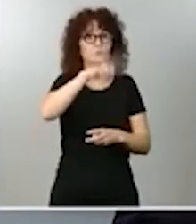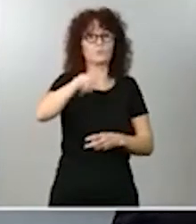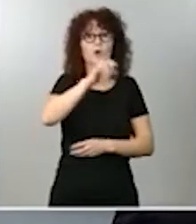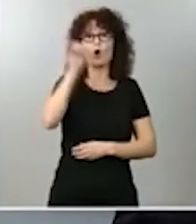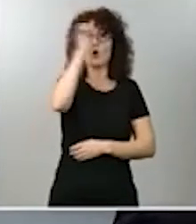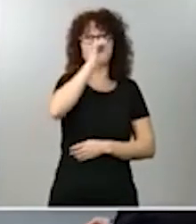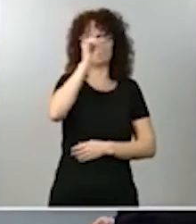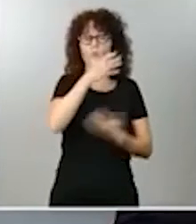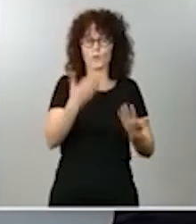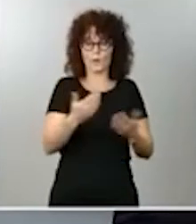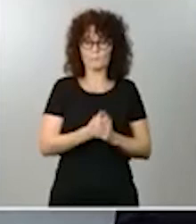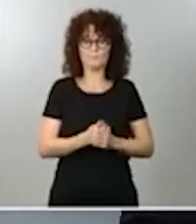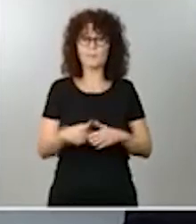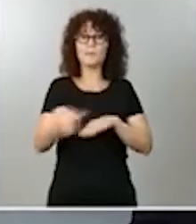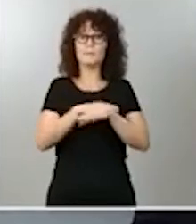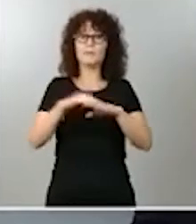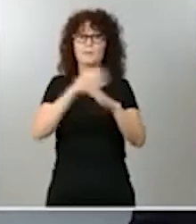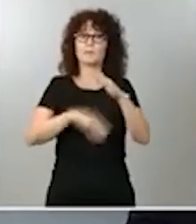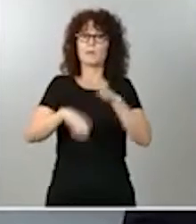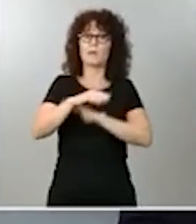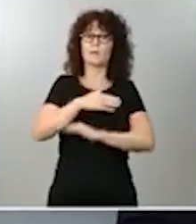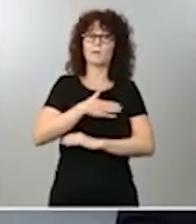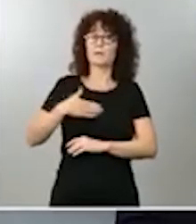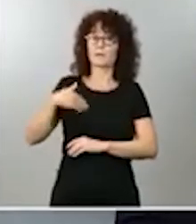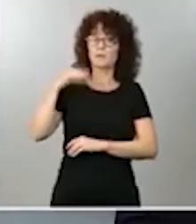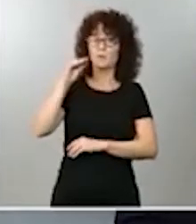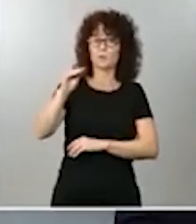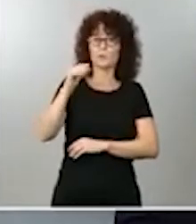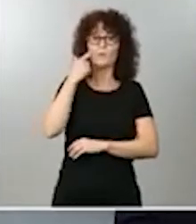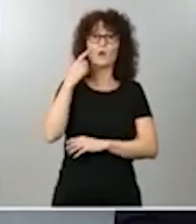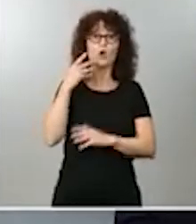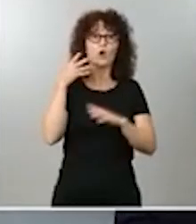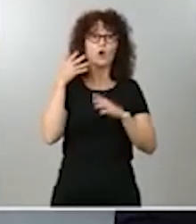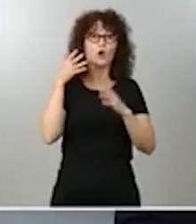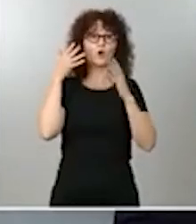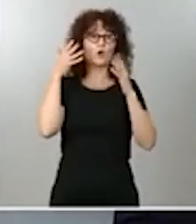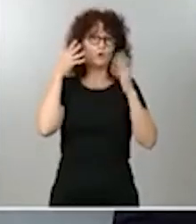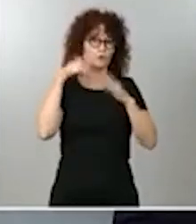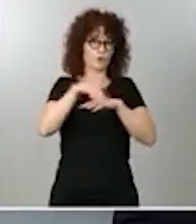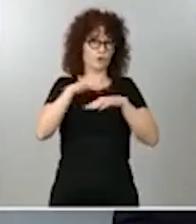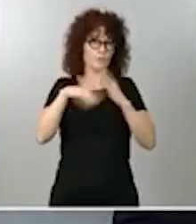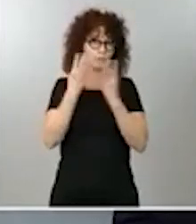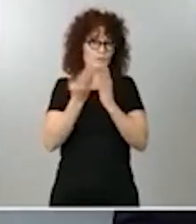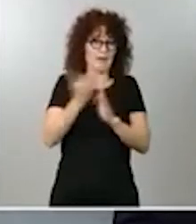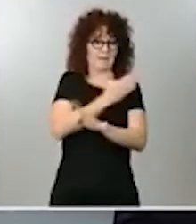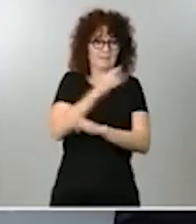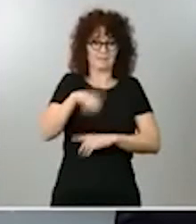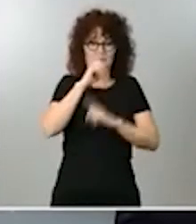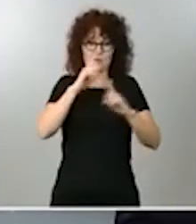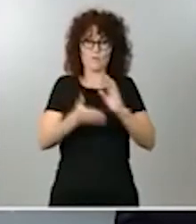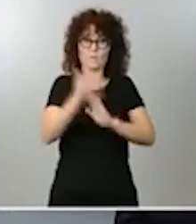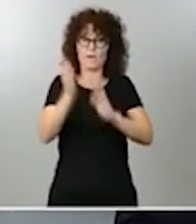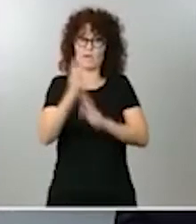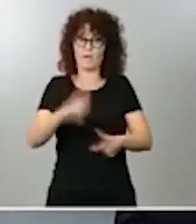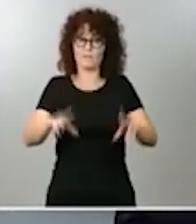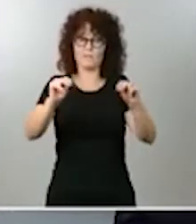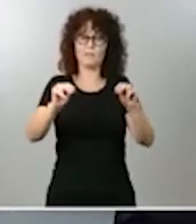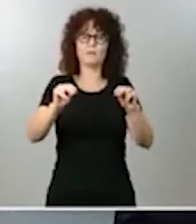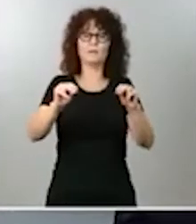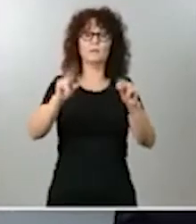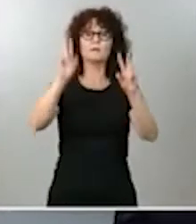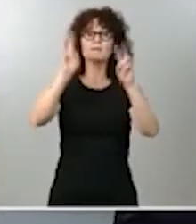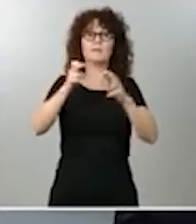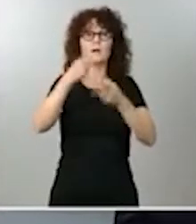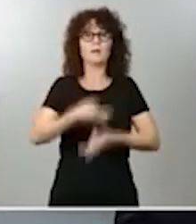si tiene intención el Consejo de Ministros de aprobar, antes de que acabe el año, la Ley de Garantía de Libertad Sexual, que en consulta pública sufrió muchas